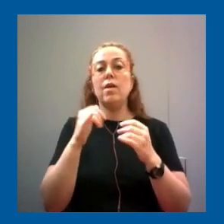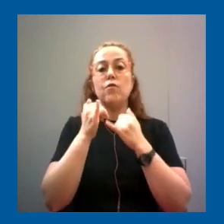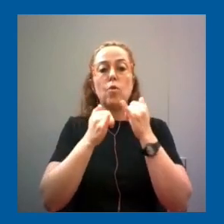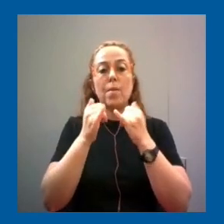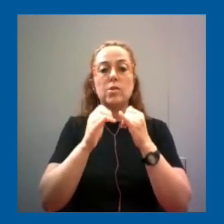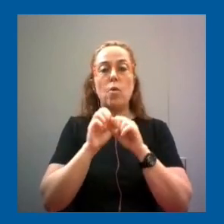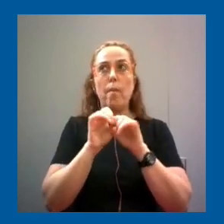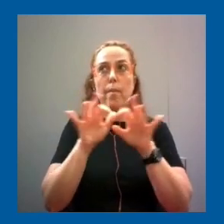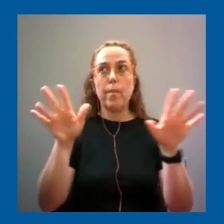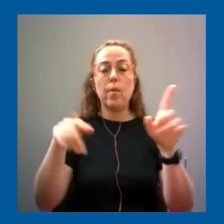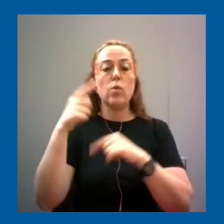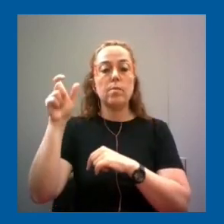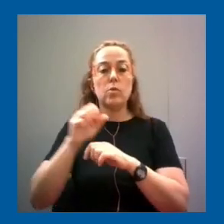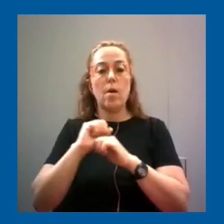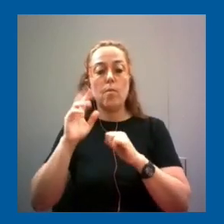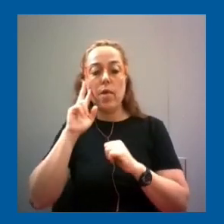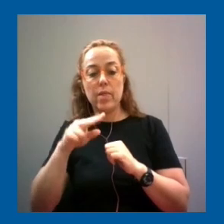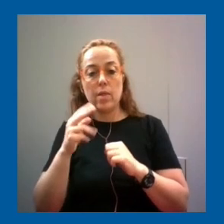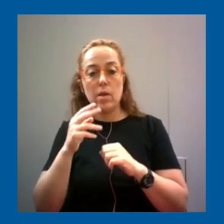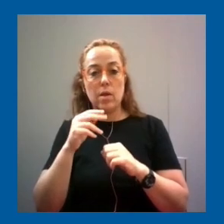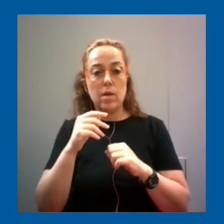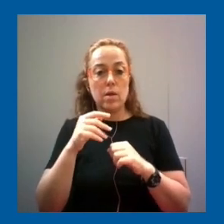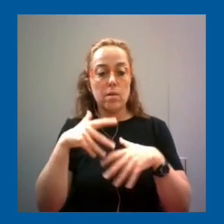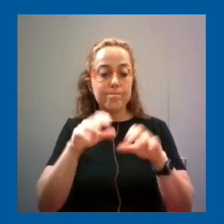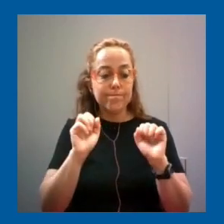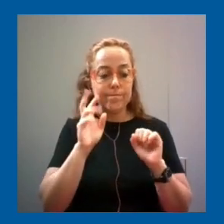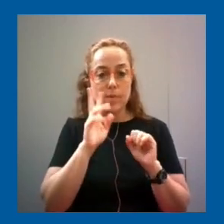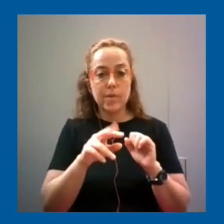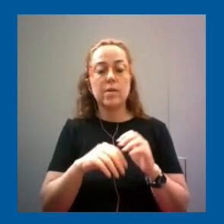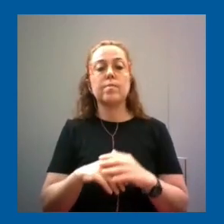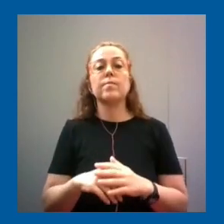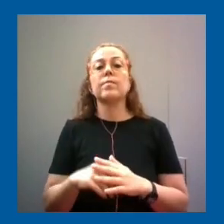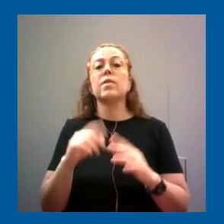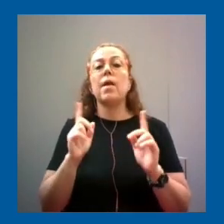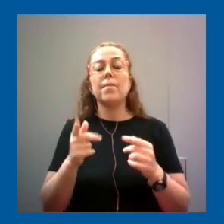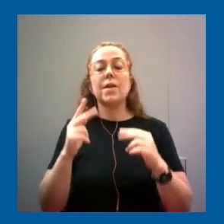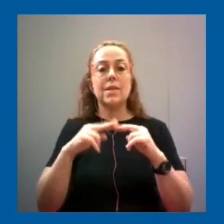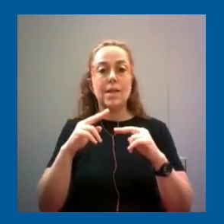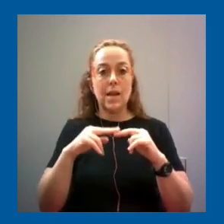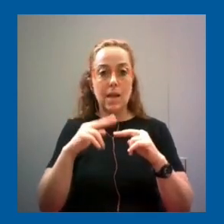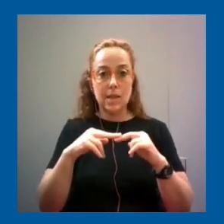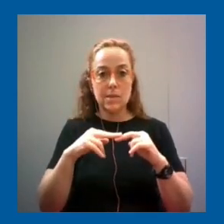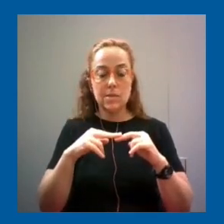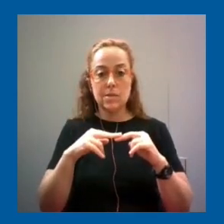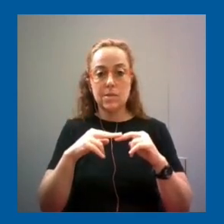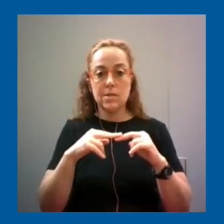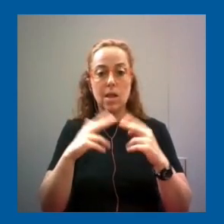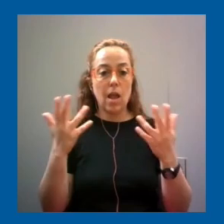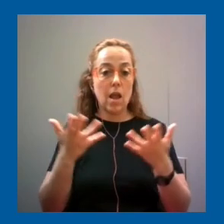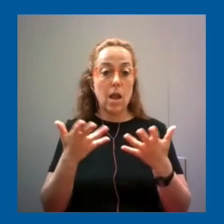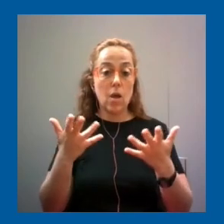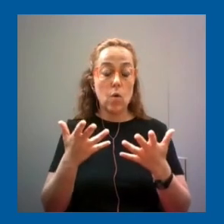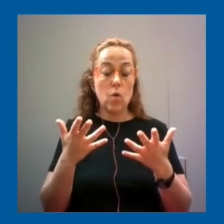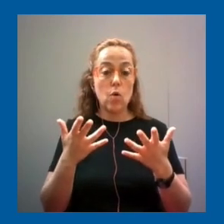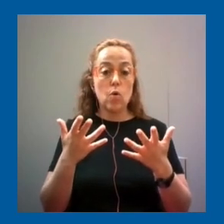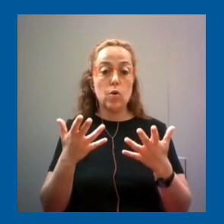gente la puede acceder. También entender que la Internet no, digamos, hoy no es, no representa